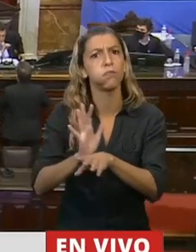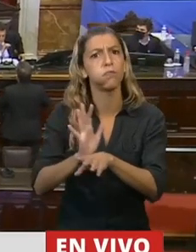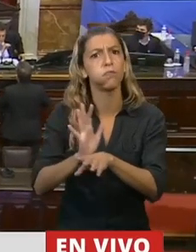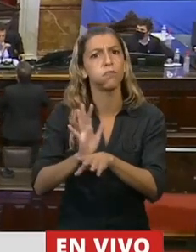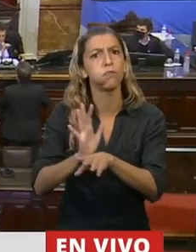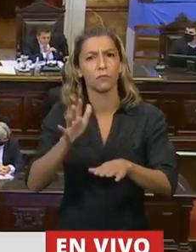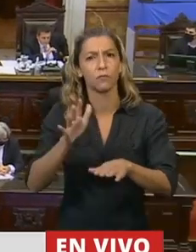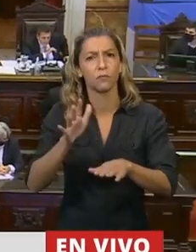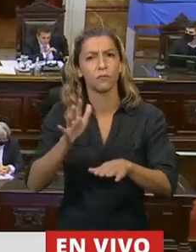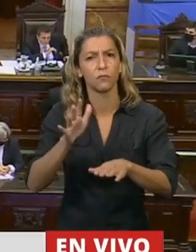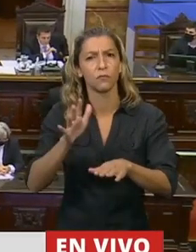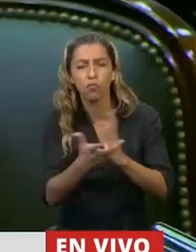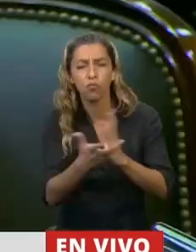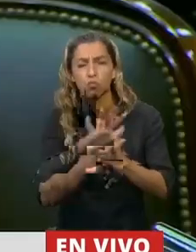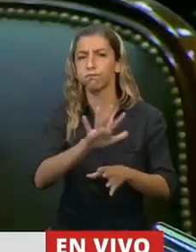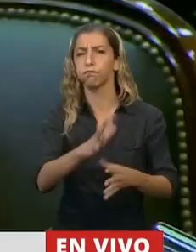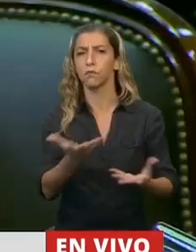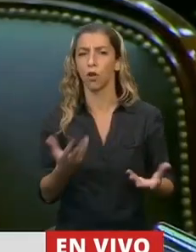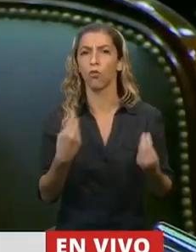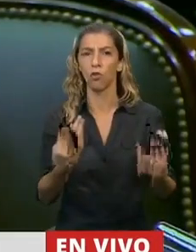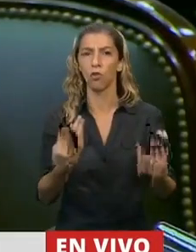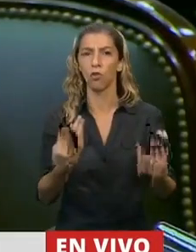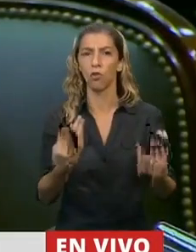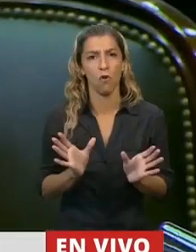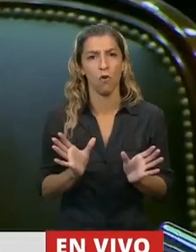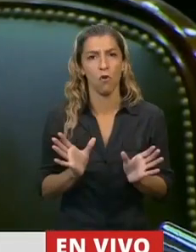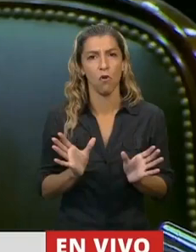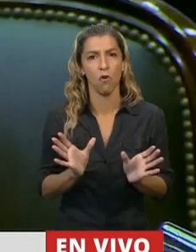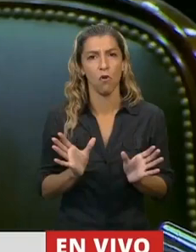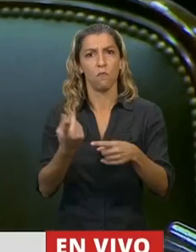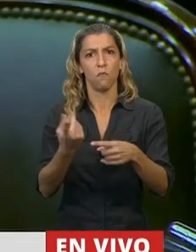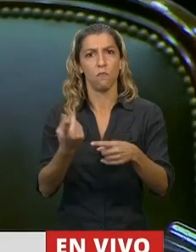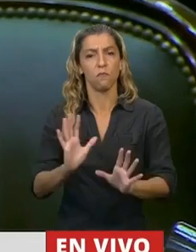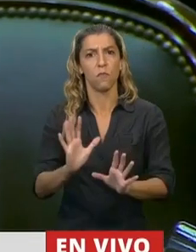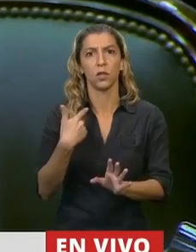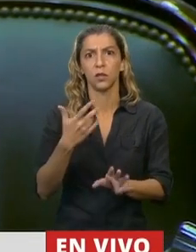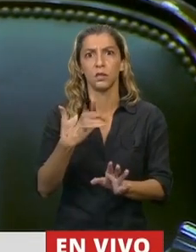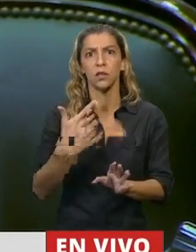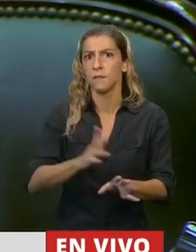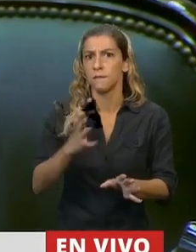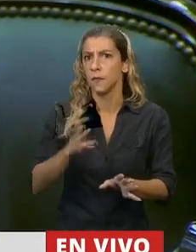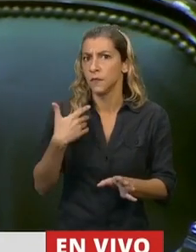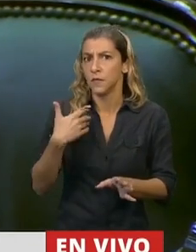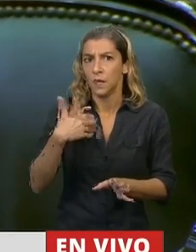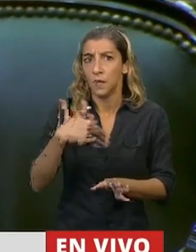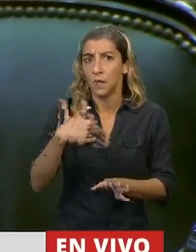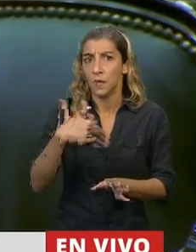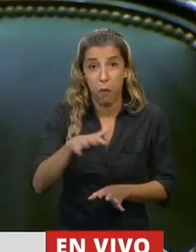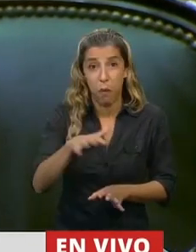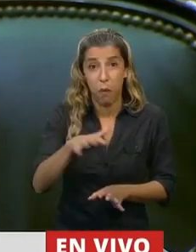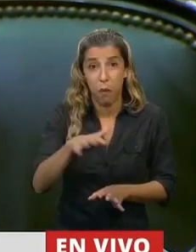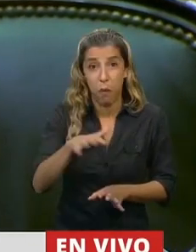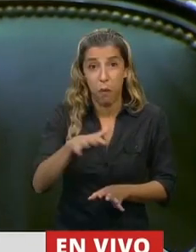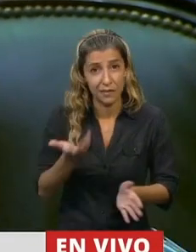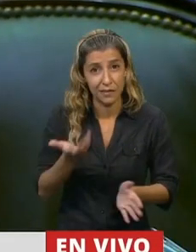no puede significar que un partido político de manera institucional intente llevar adelante el desafuero de un senador de la